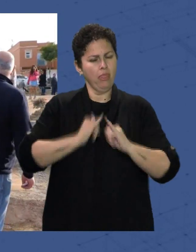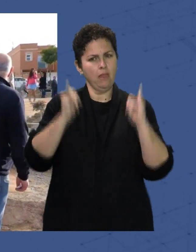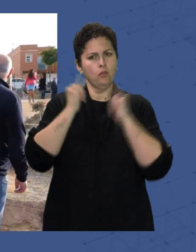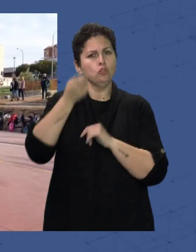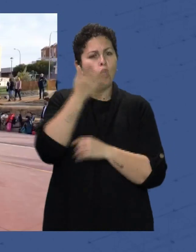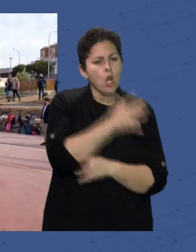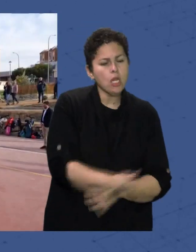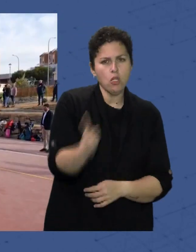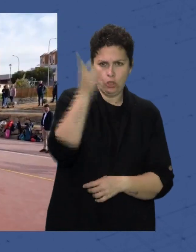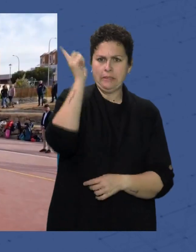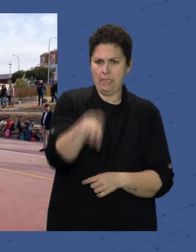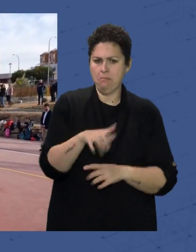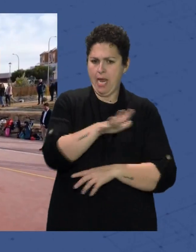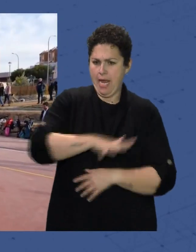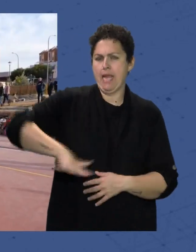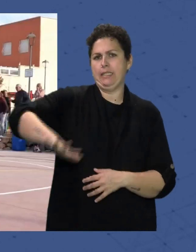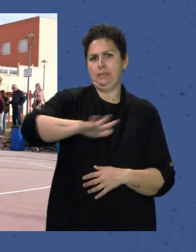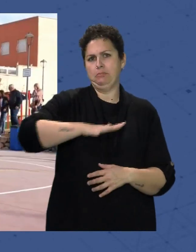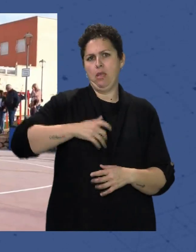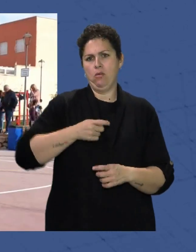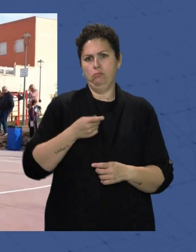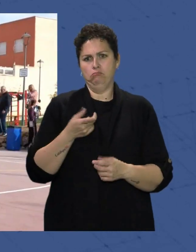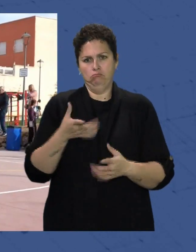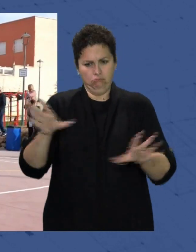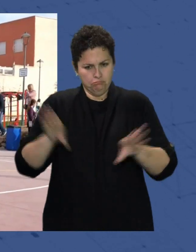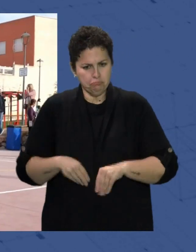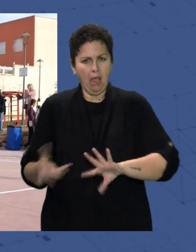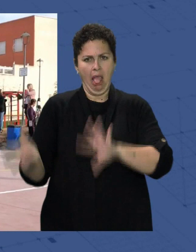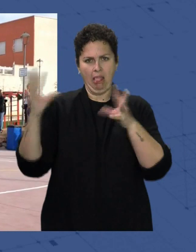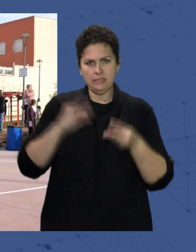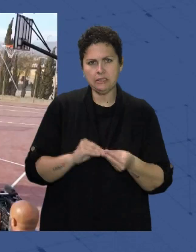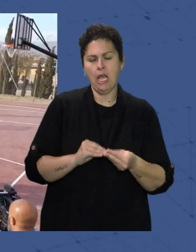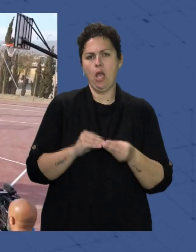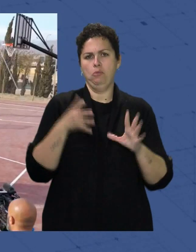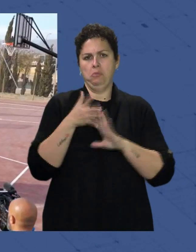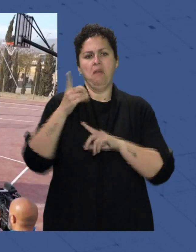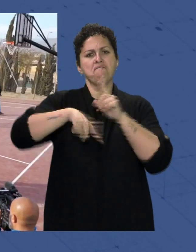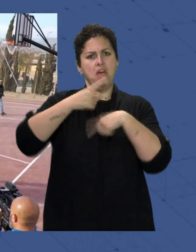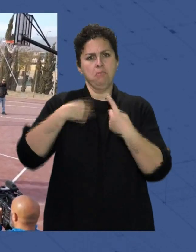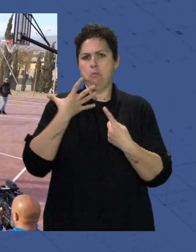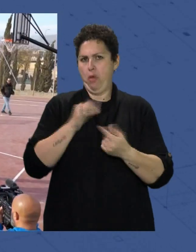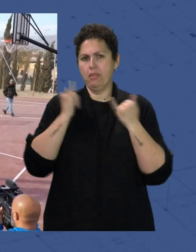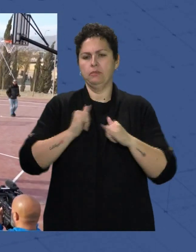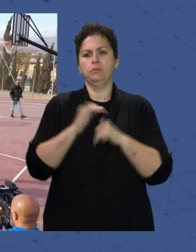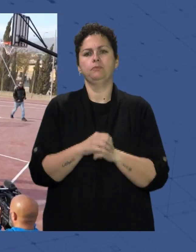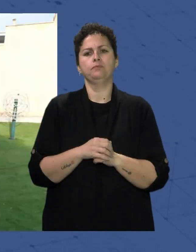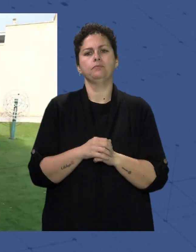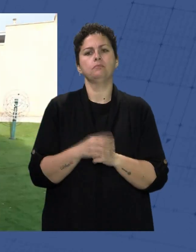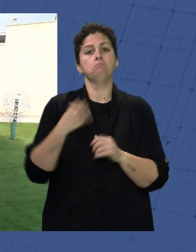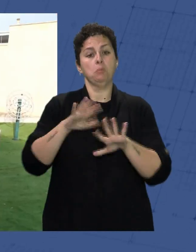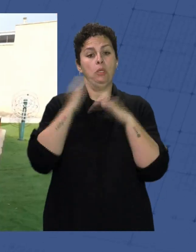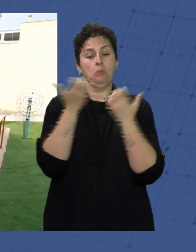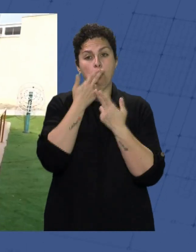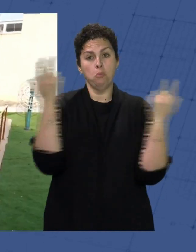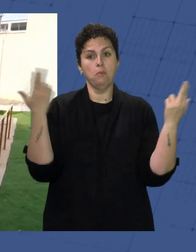más pequeños Sino que el espacio Sea apto Adaptado Por tanto Que sea un espacio familiar El nuevo espacio público Se ha edificado Superando las